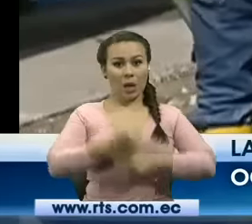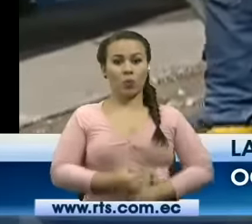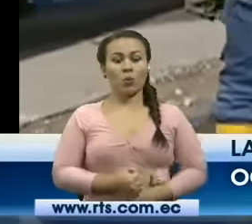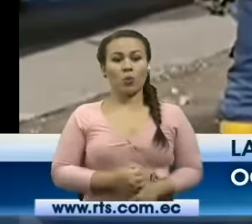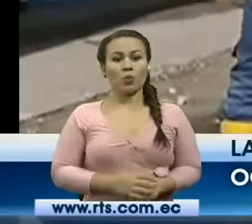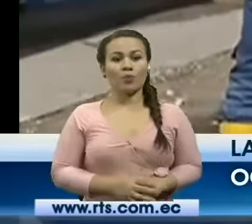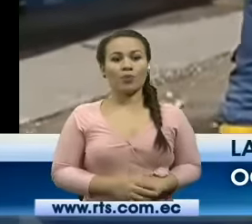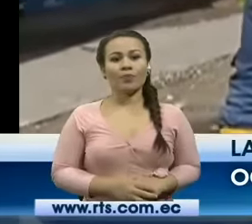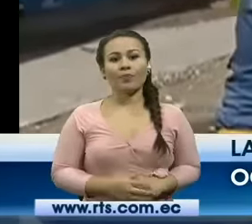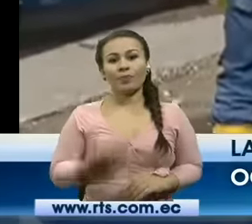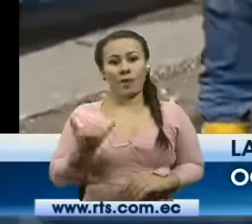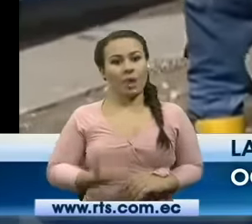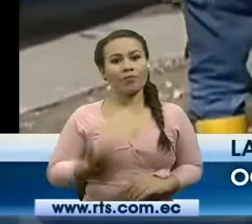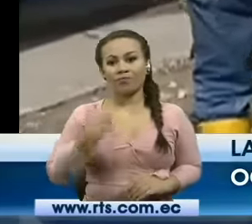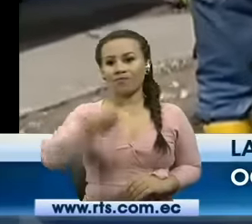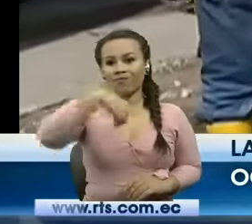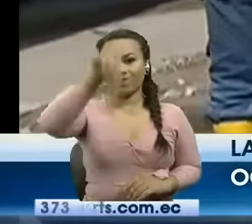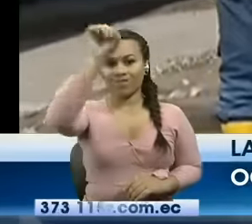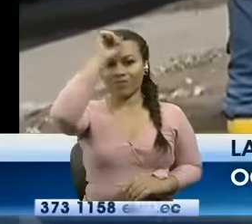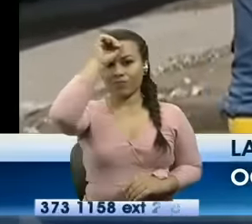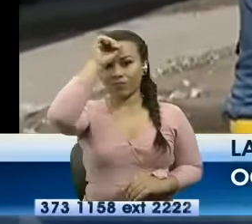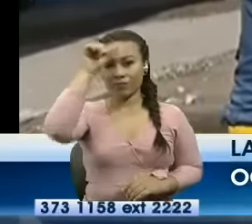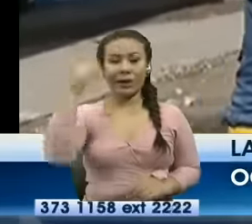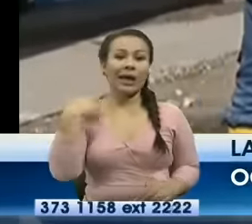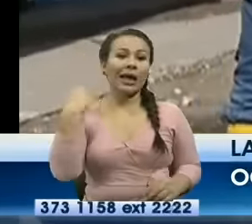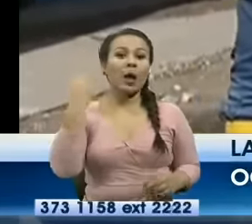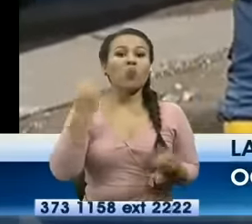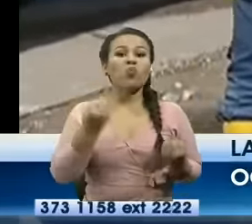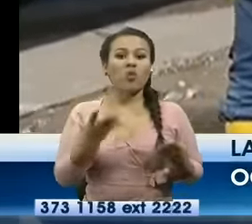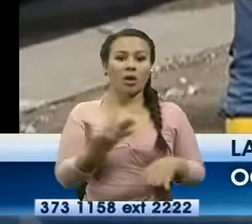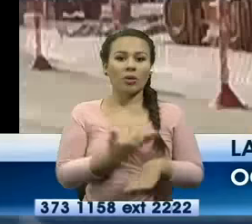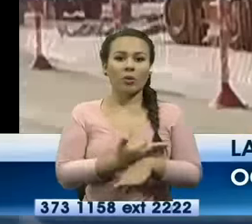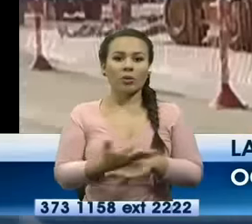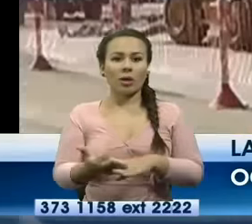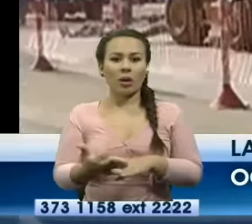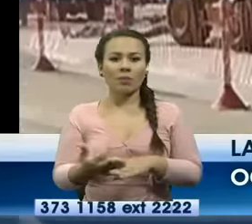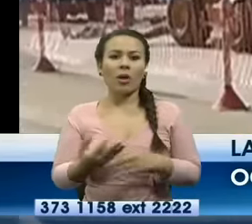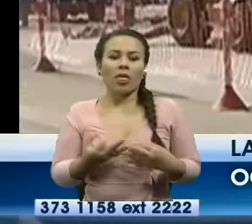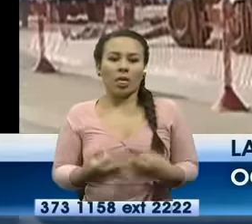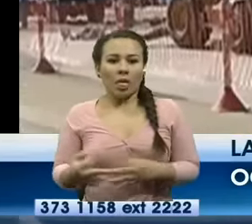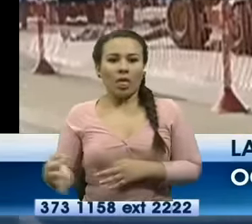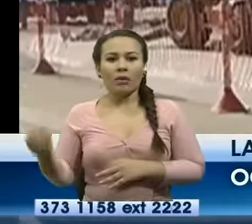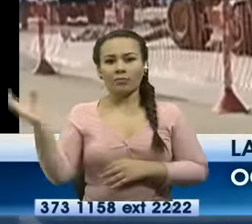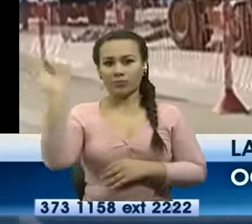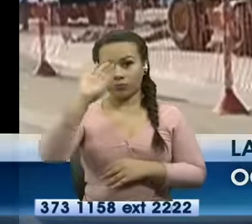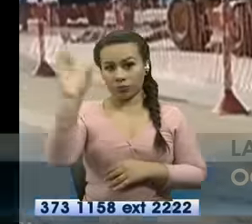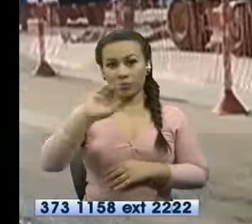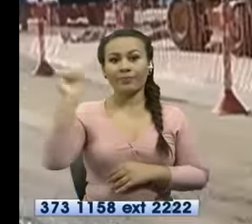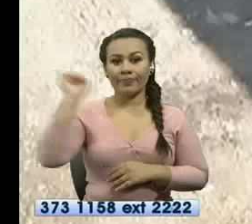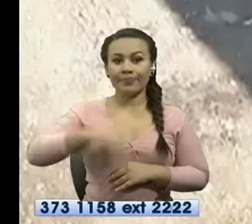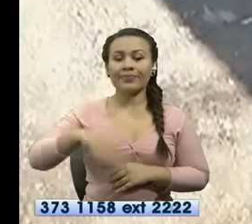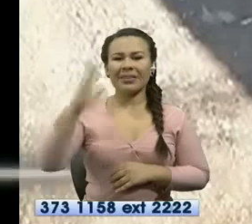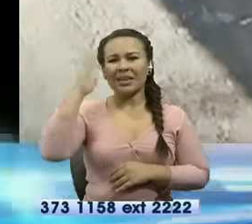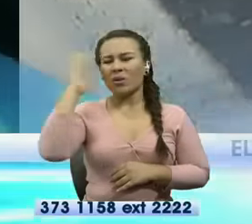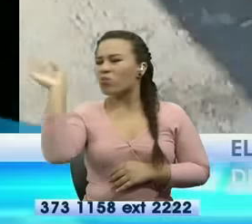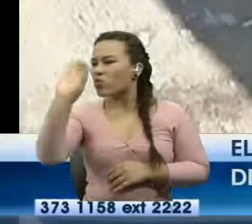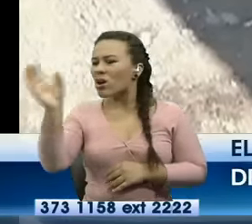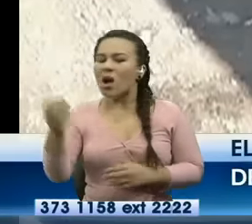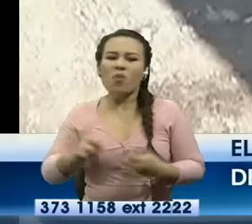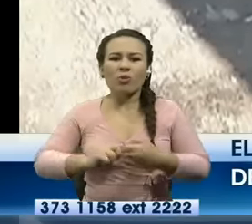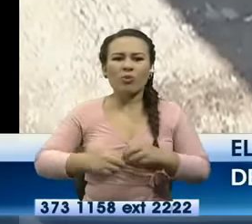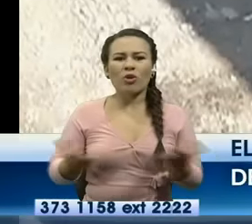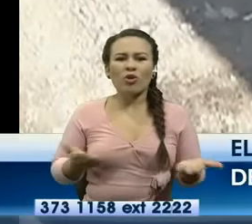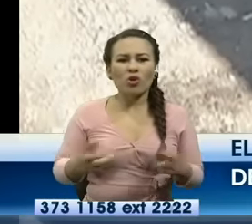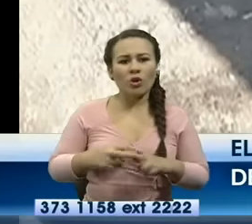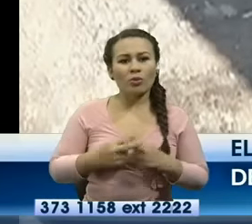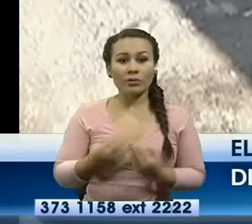Al momento se desconoce el tiempo que tomen la reparación y a la vez dijeron que se busca determinar que originó el problema